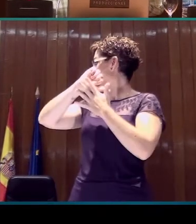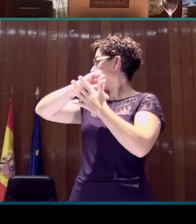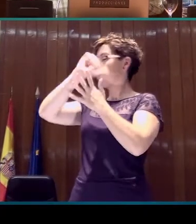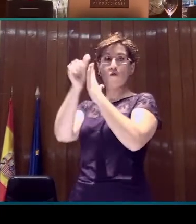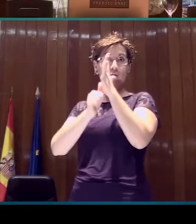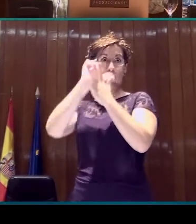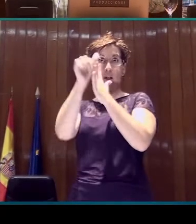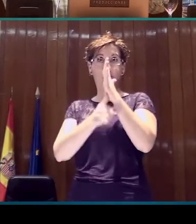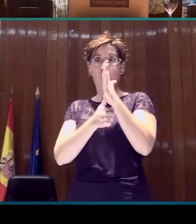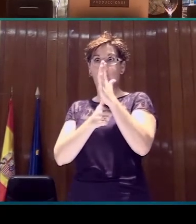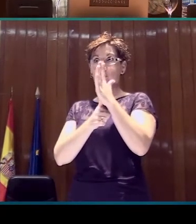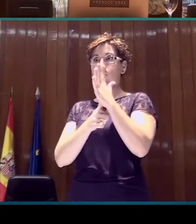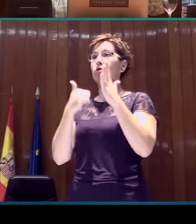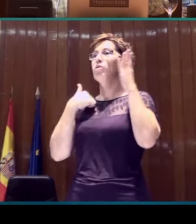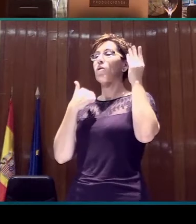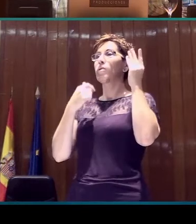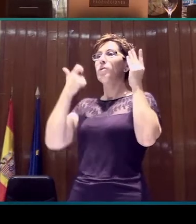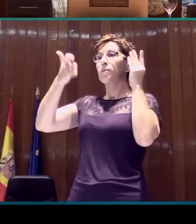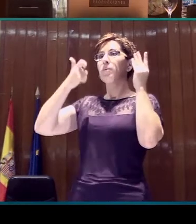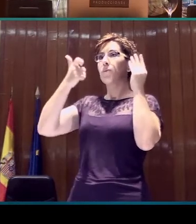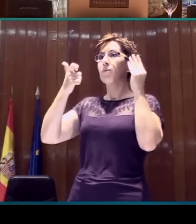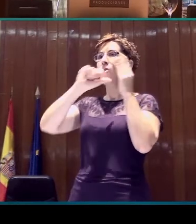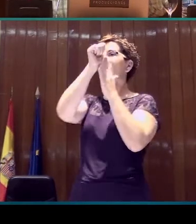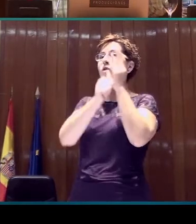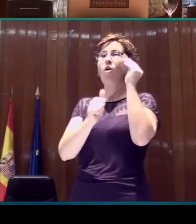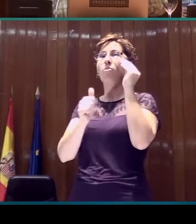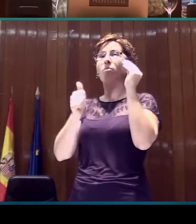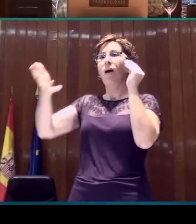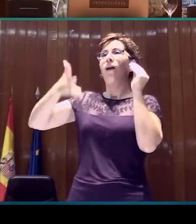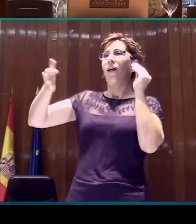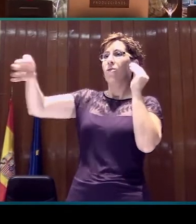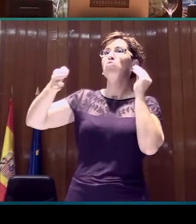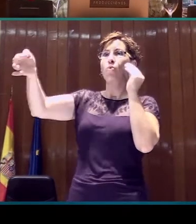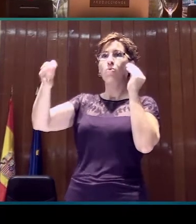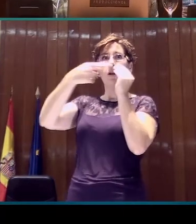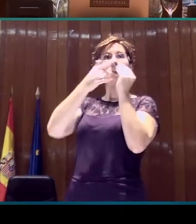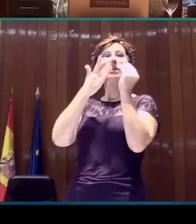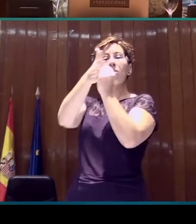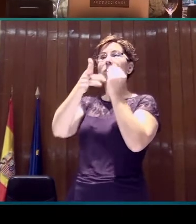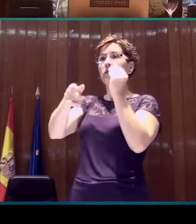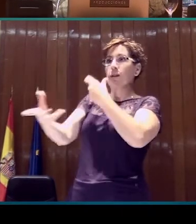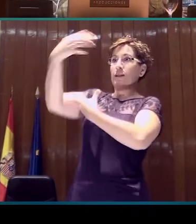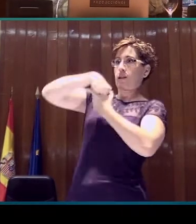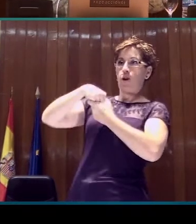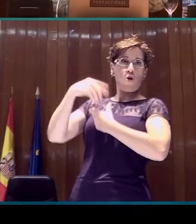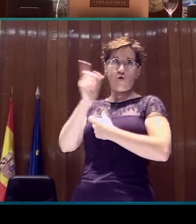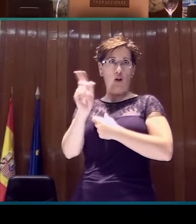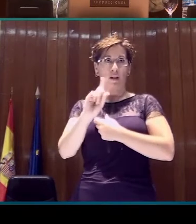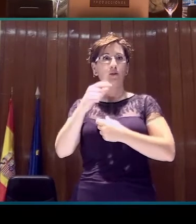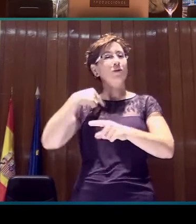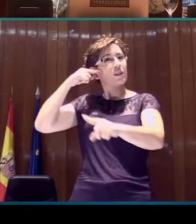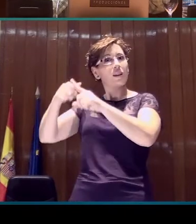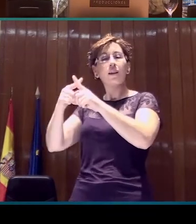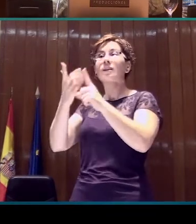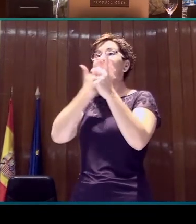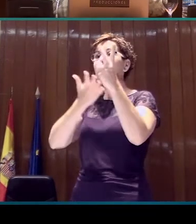signo previo bimanual durante el resto del discurso. No estamos hablando de ese tipo de signos. Estamos hablando de unos signos en los que cada